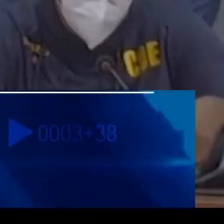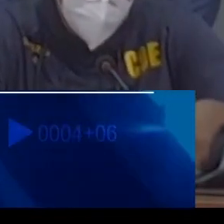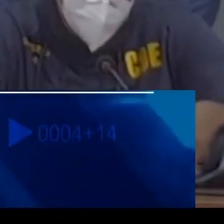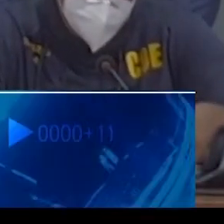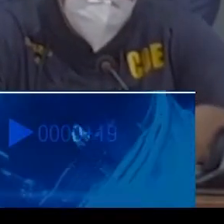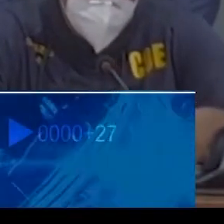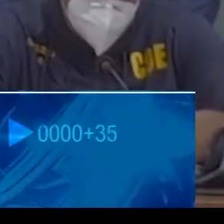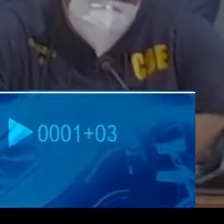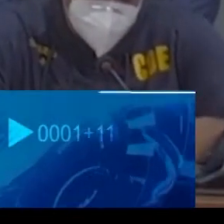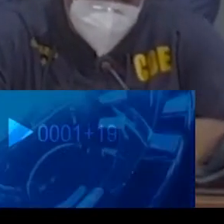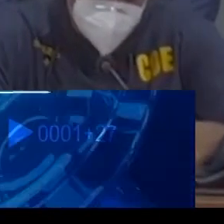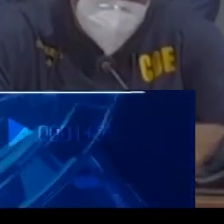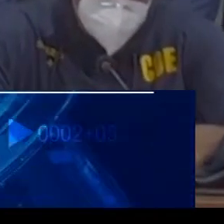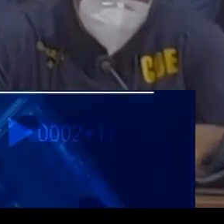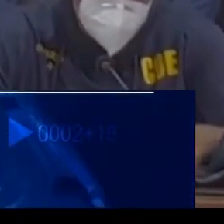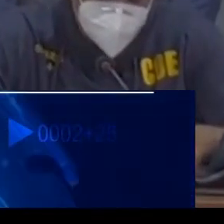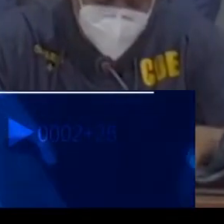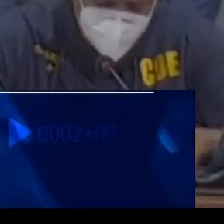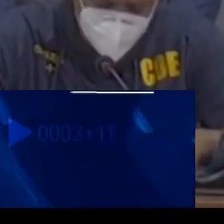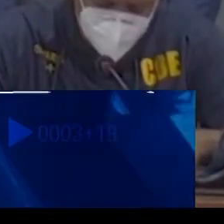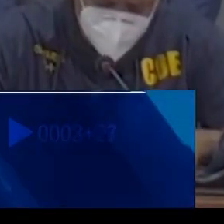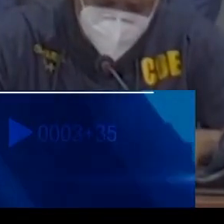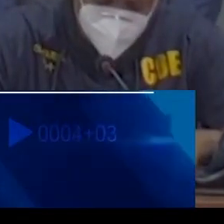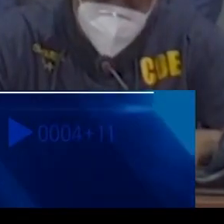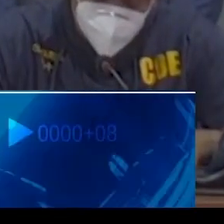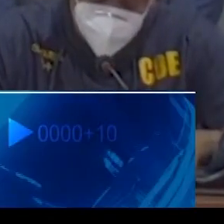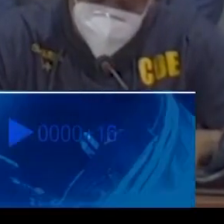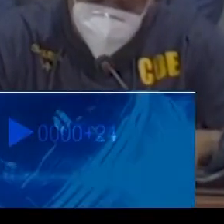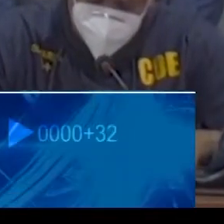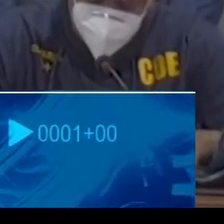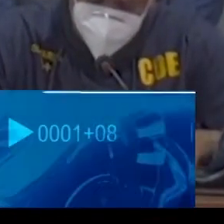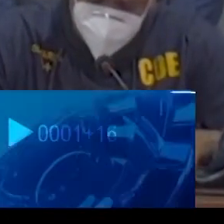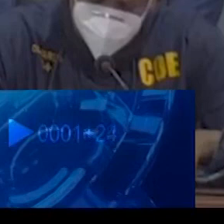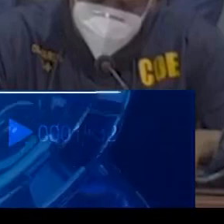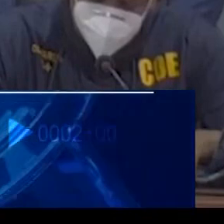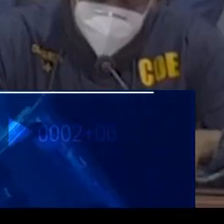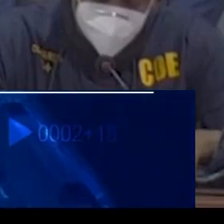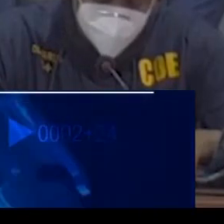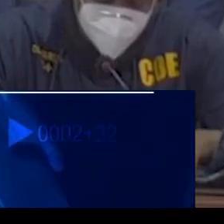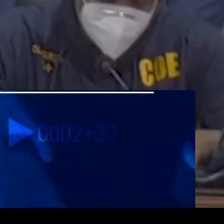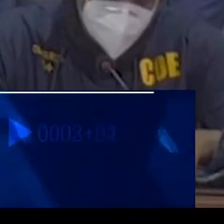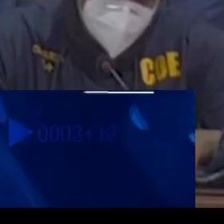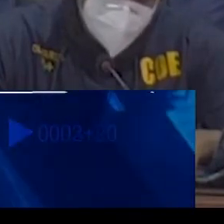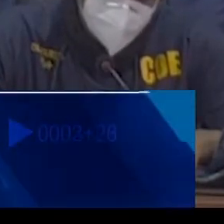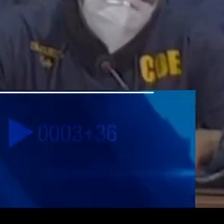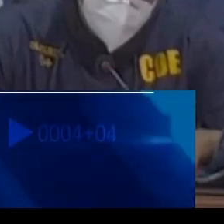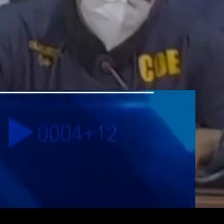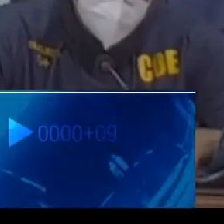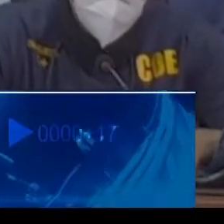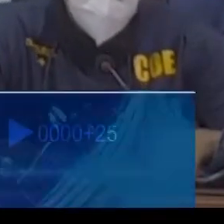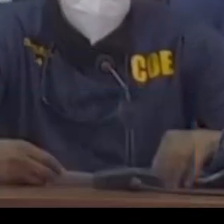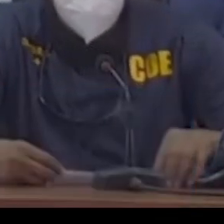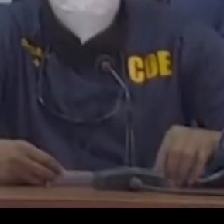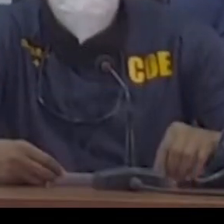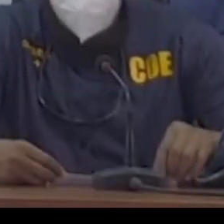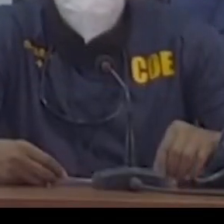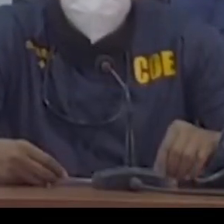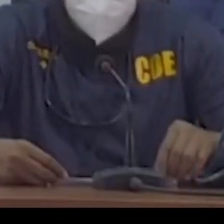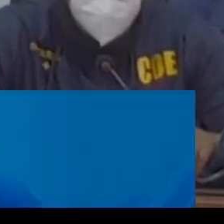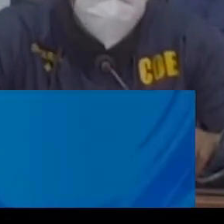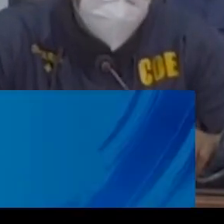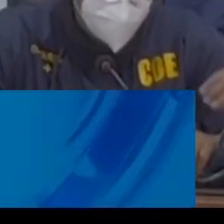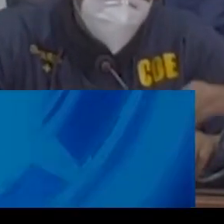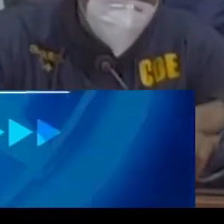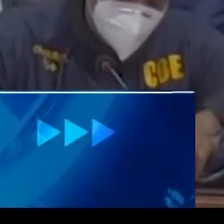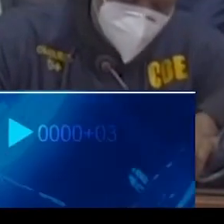3,897. Personas rescatadas en alta mar 17. Menores extraviados y entregados a